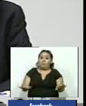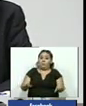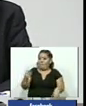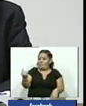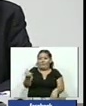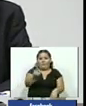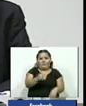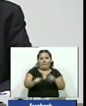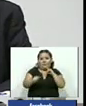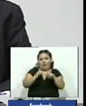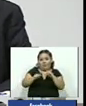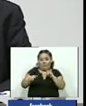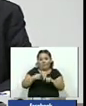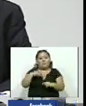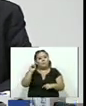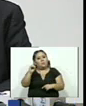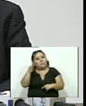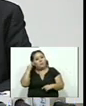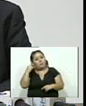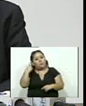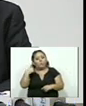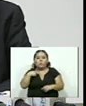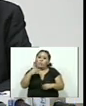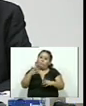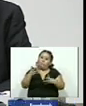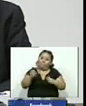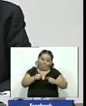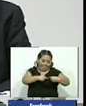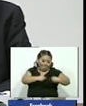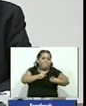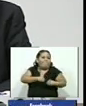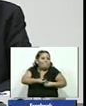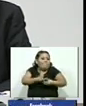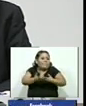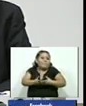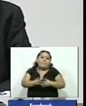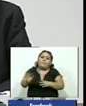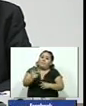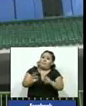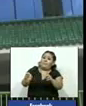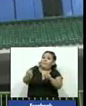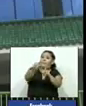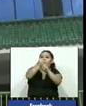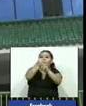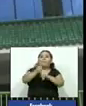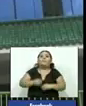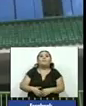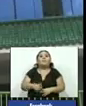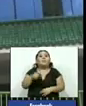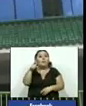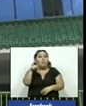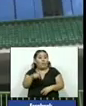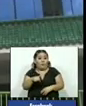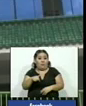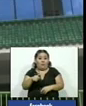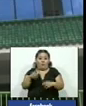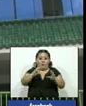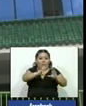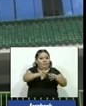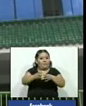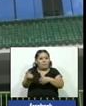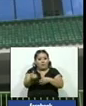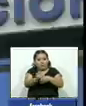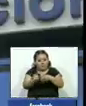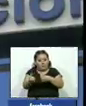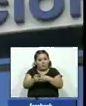comisionados y comisionadas les deseo de todo corazón el mejor de los éxitos por ahora el resto de comisionados